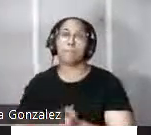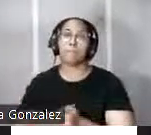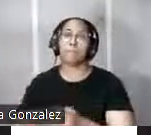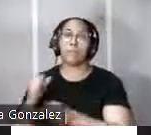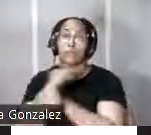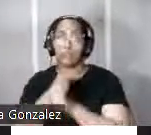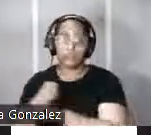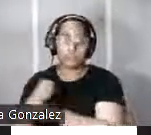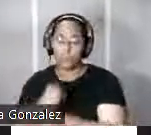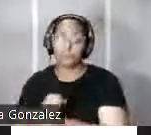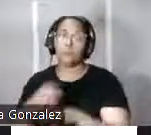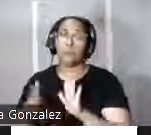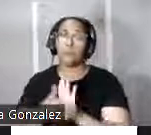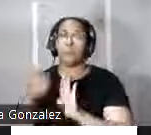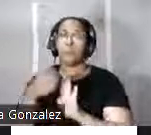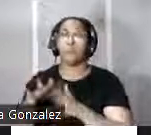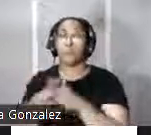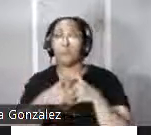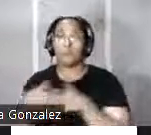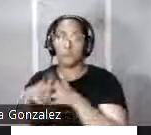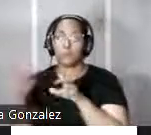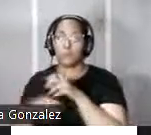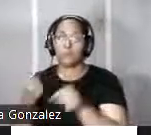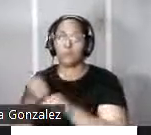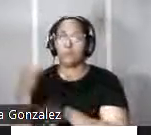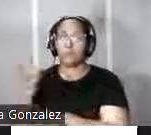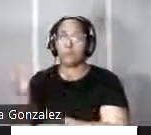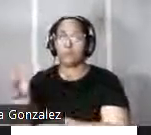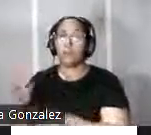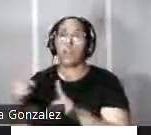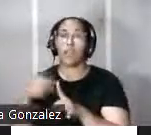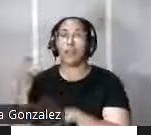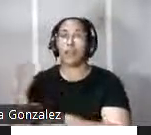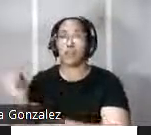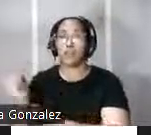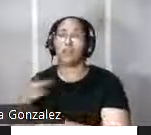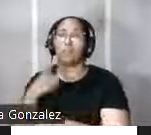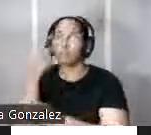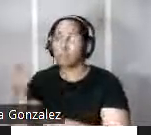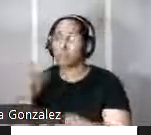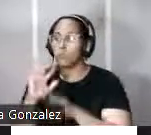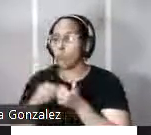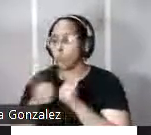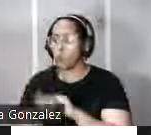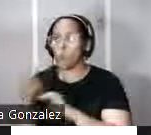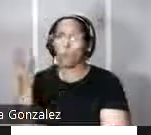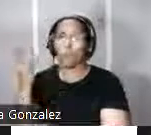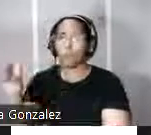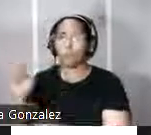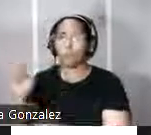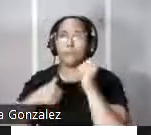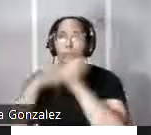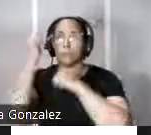defensas construidas en el continente americano desde el siglo XVI al XIX hemos visto como en el XVI se construyen